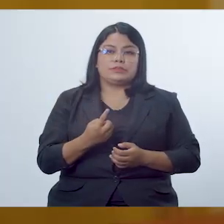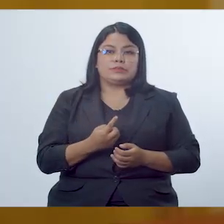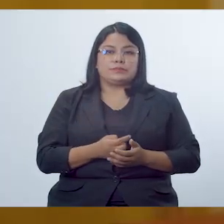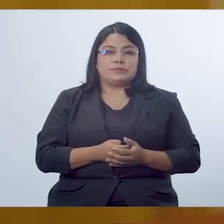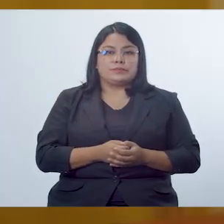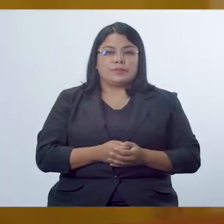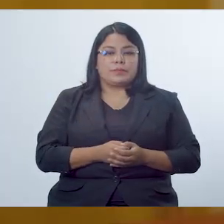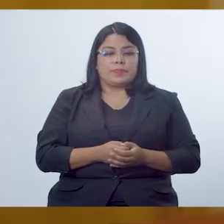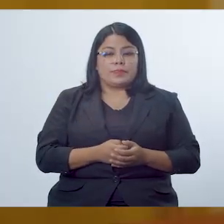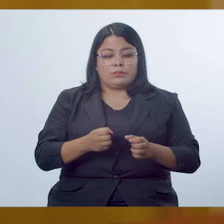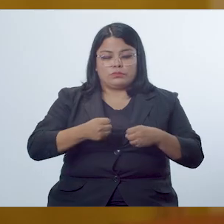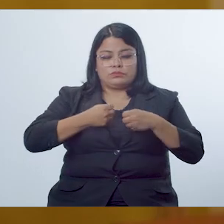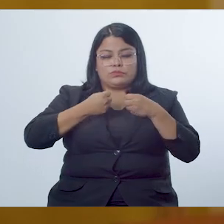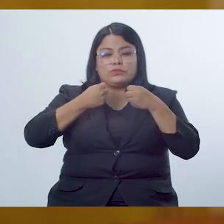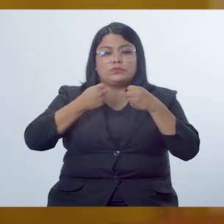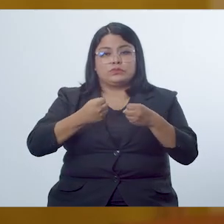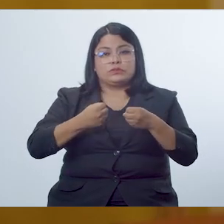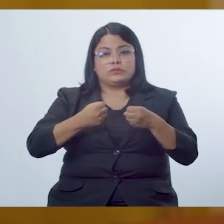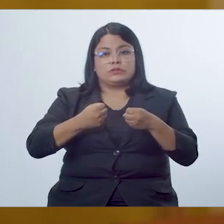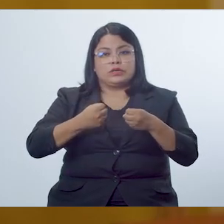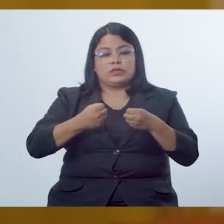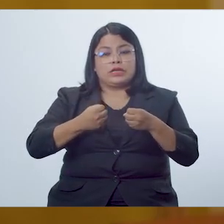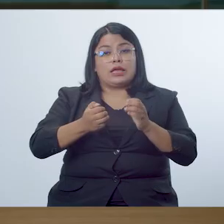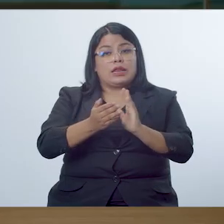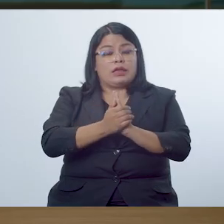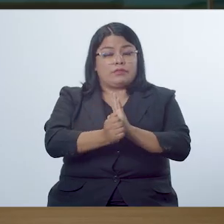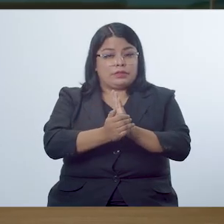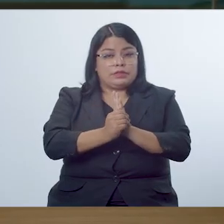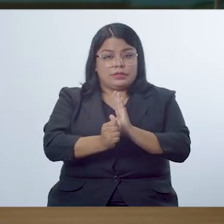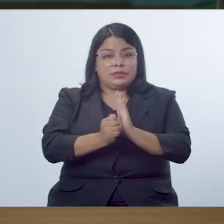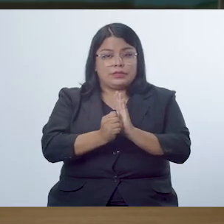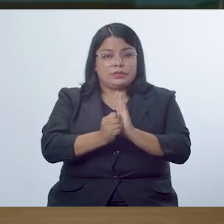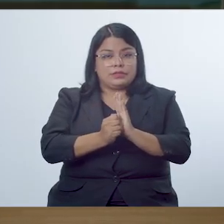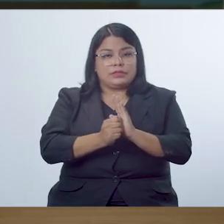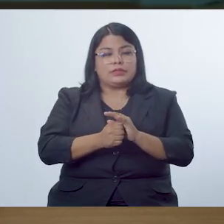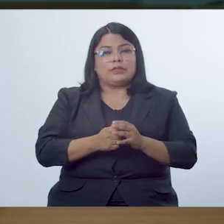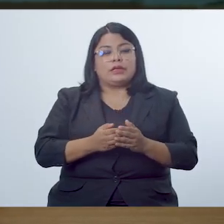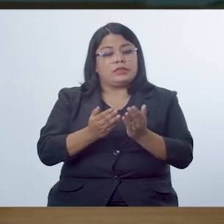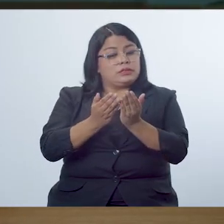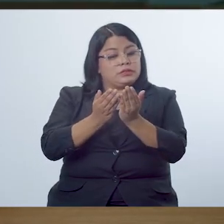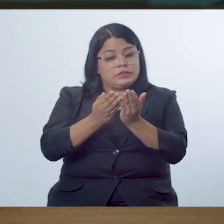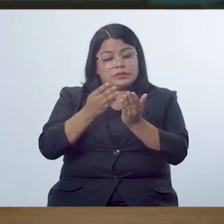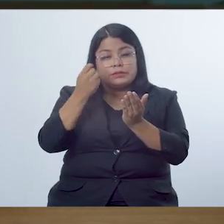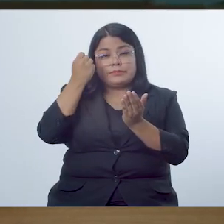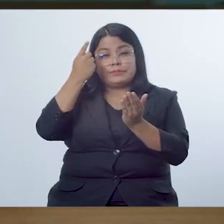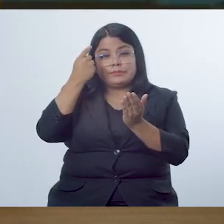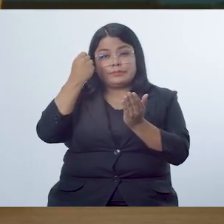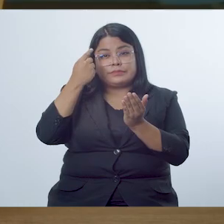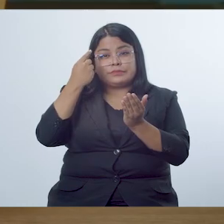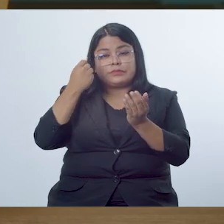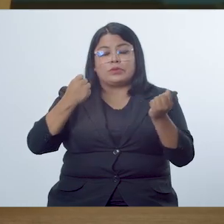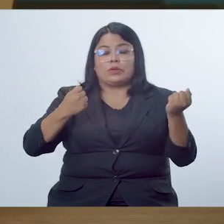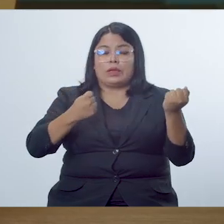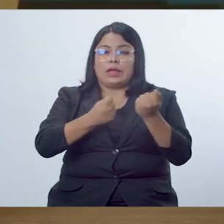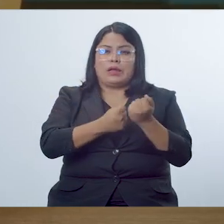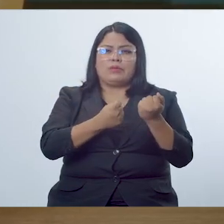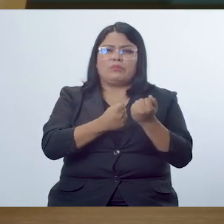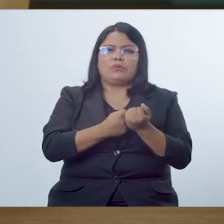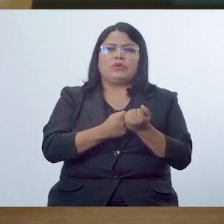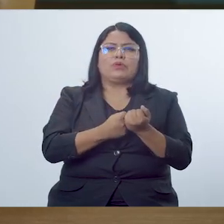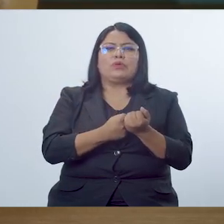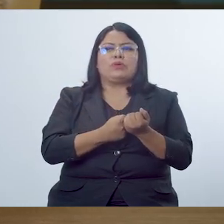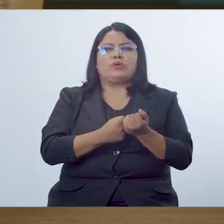optado por fortalecer esta habilidad o esta capacidad de comprensión lectora a través de